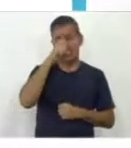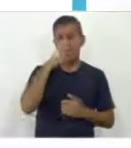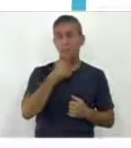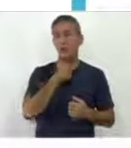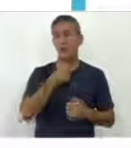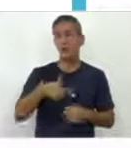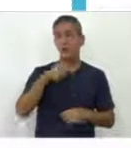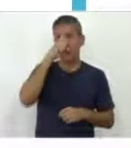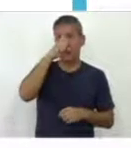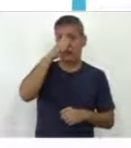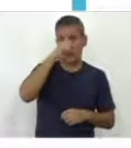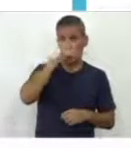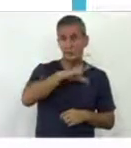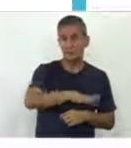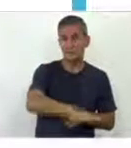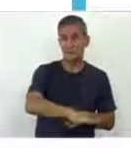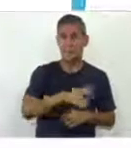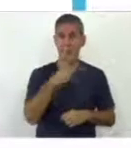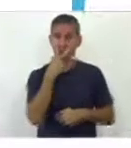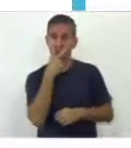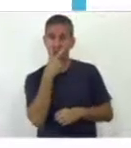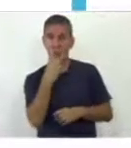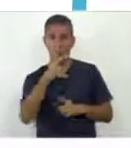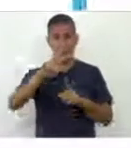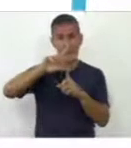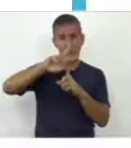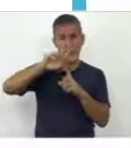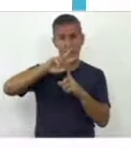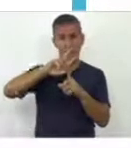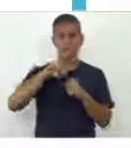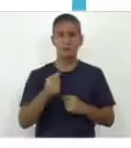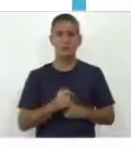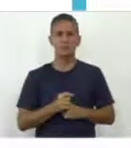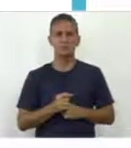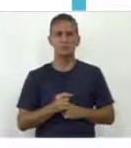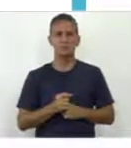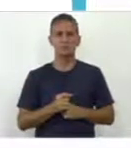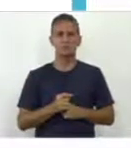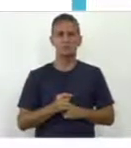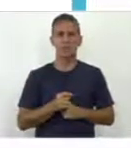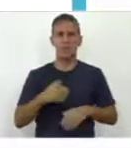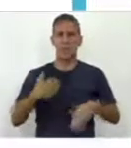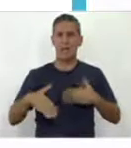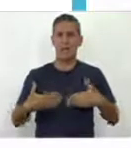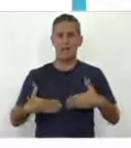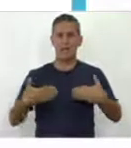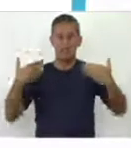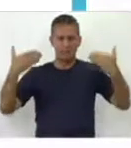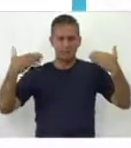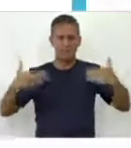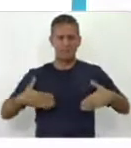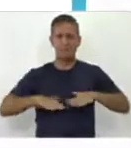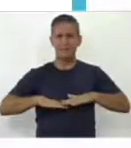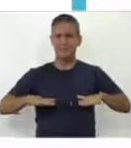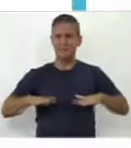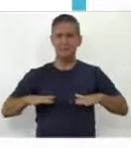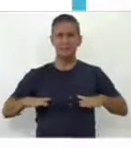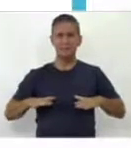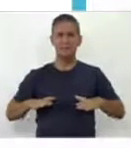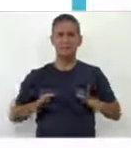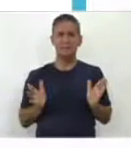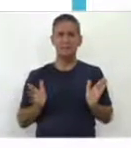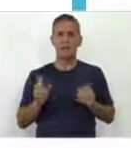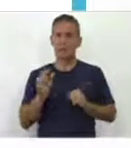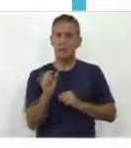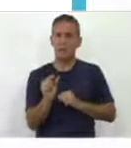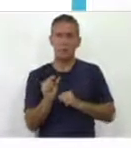mucho tiempo frente a la pantalla, entonces tiene menos posibilidades de realizar actividad física. Y la actividad física,